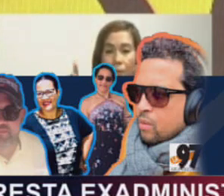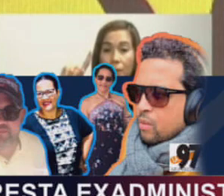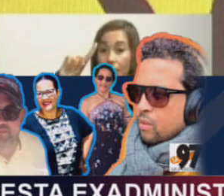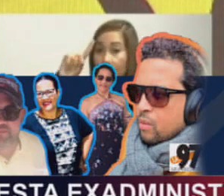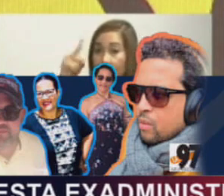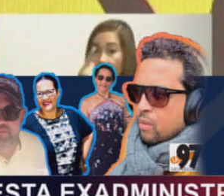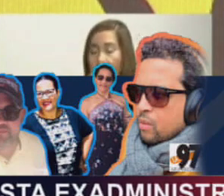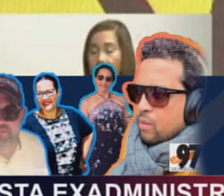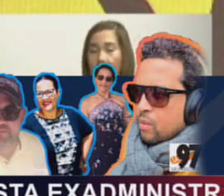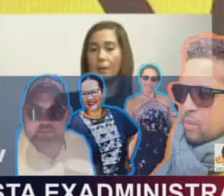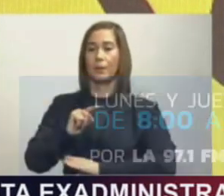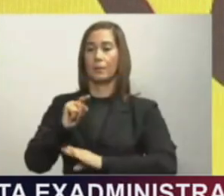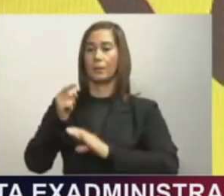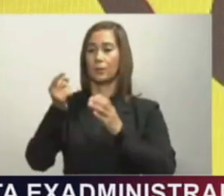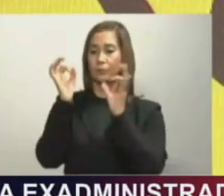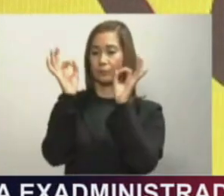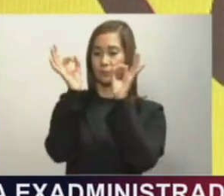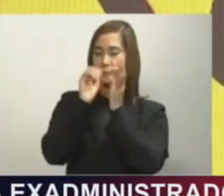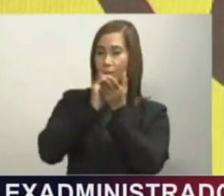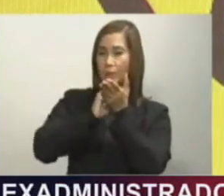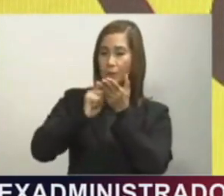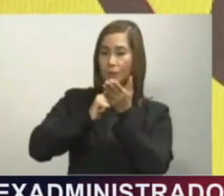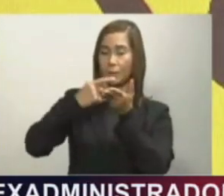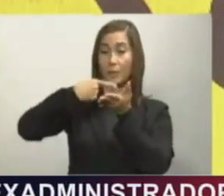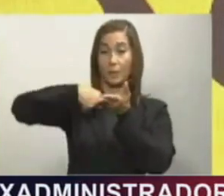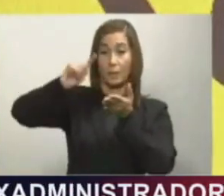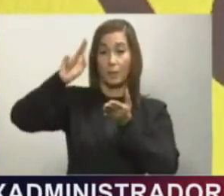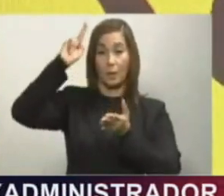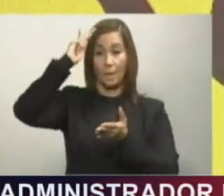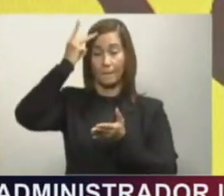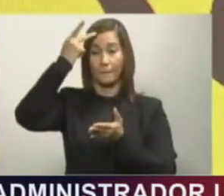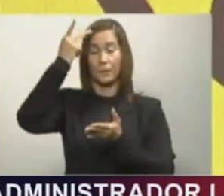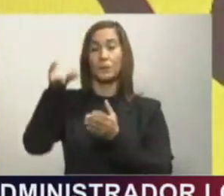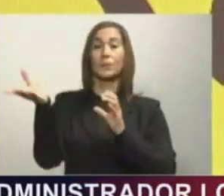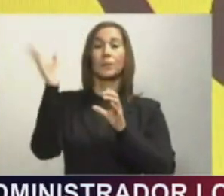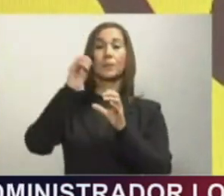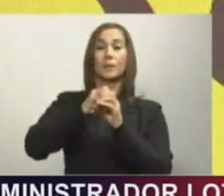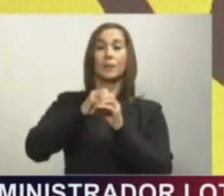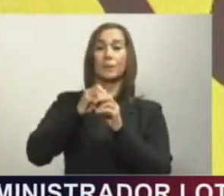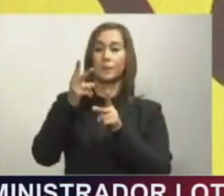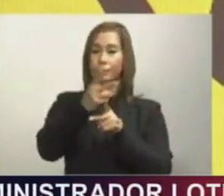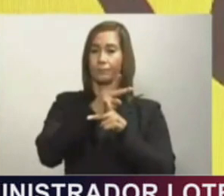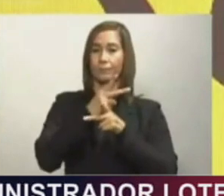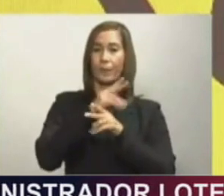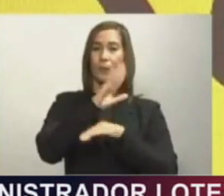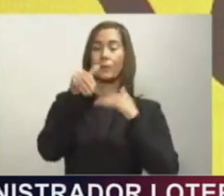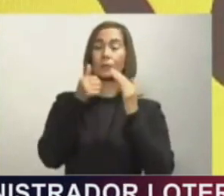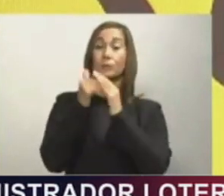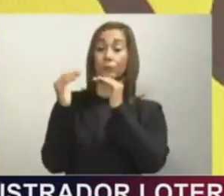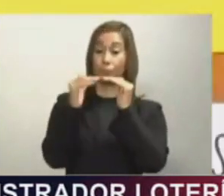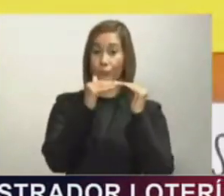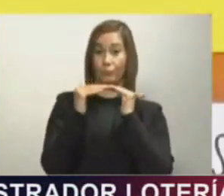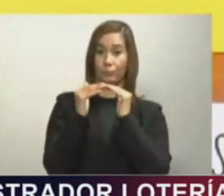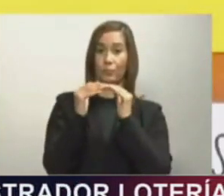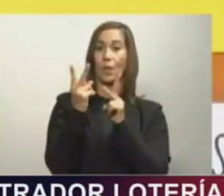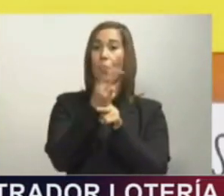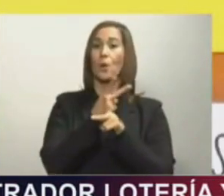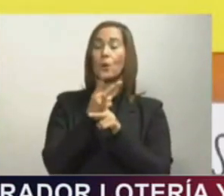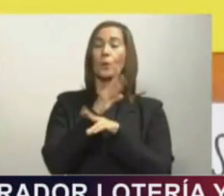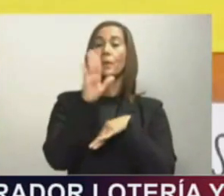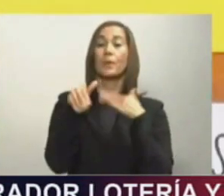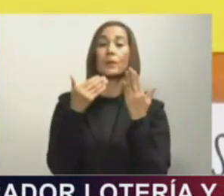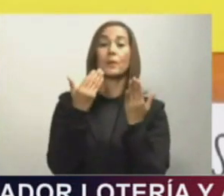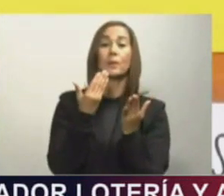políticas integrales para la creación de oportunidades, protegiendo a la población más vulnerable, los